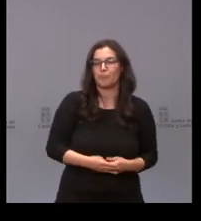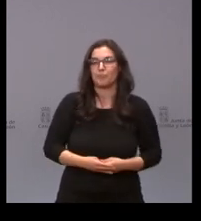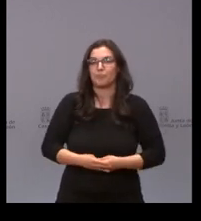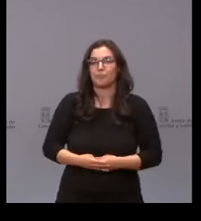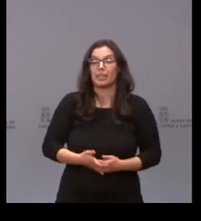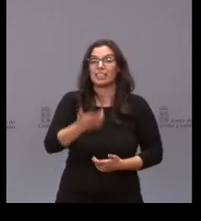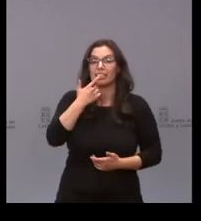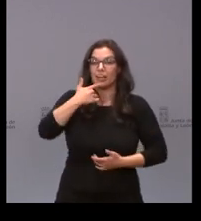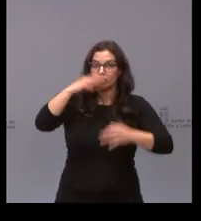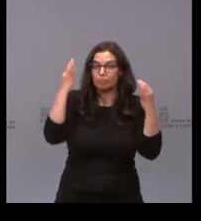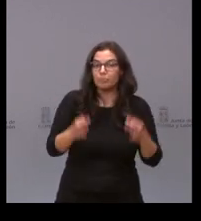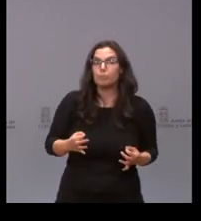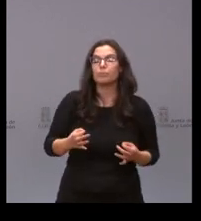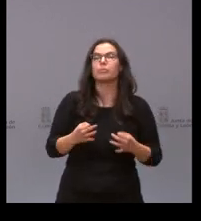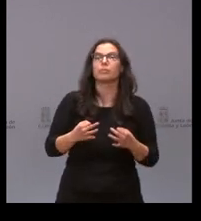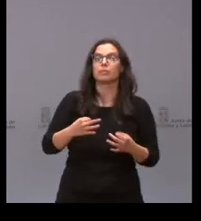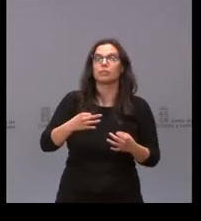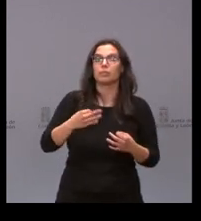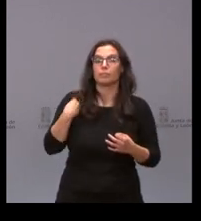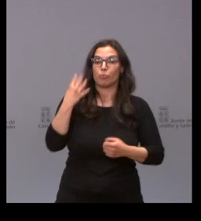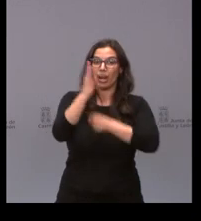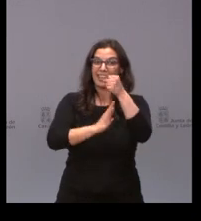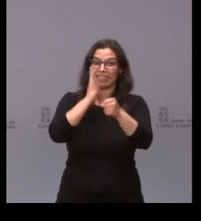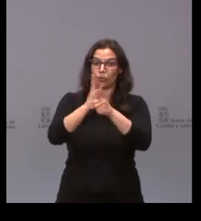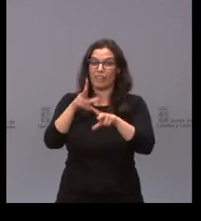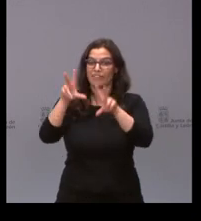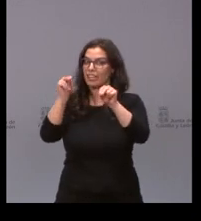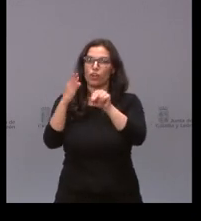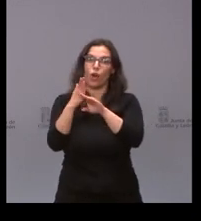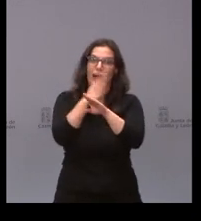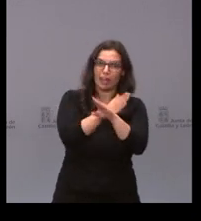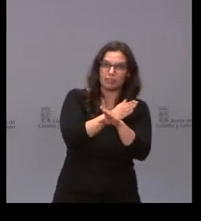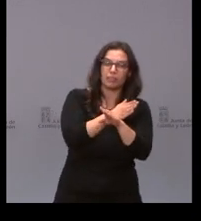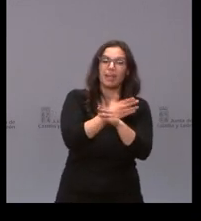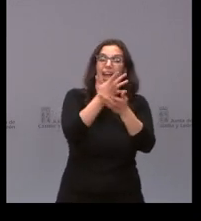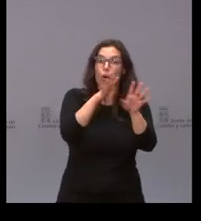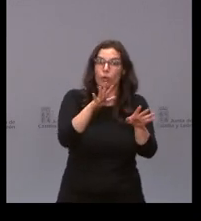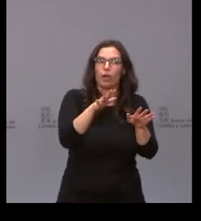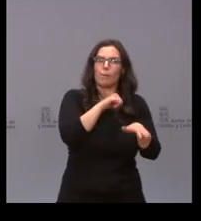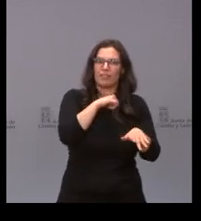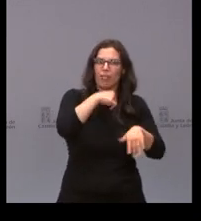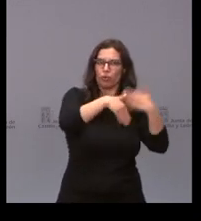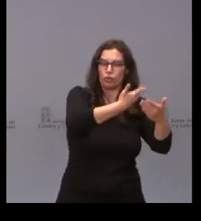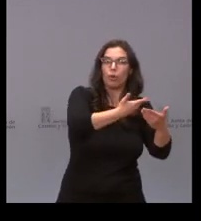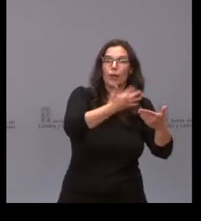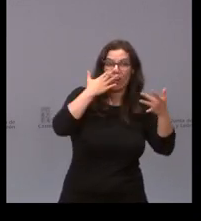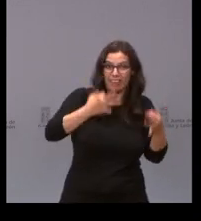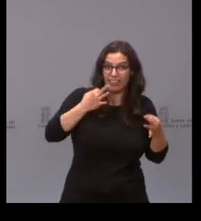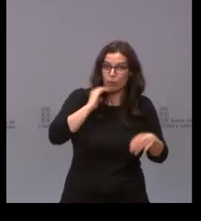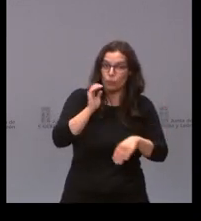está en condiciones de garantizar que antes de que termine el mandato e independientemente de este proyecto privado la radioterapia